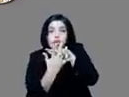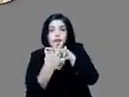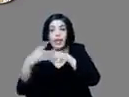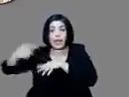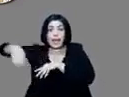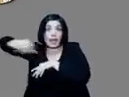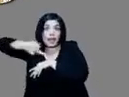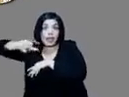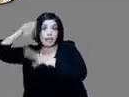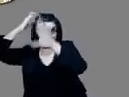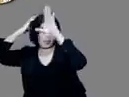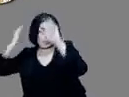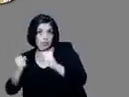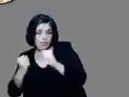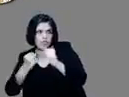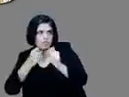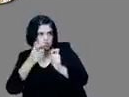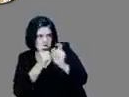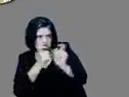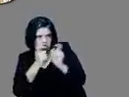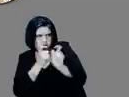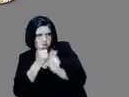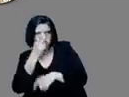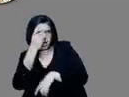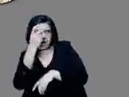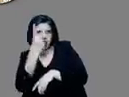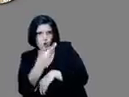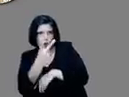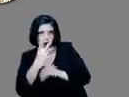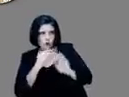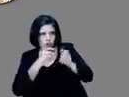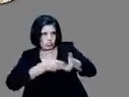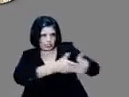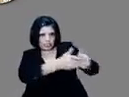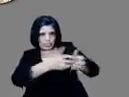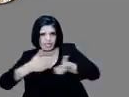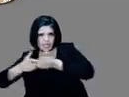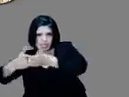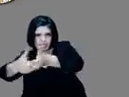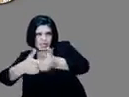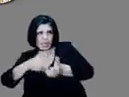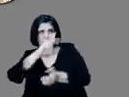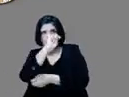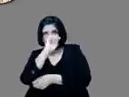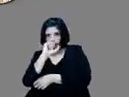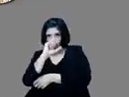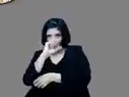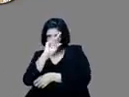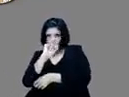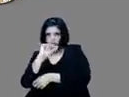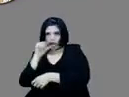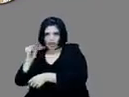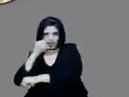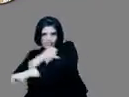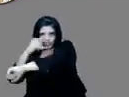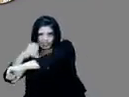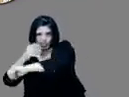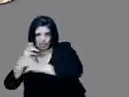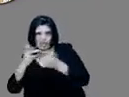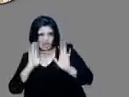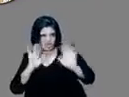controlar las tres, dos de las calzadas, la de Tacuba y la de Iztapalapa, ¿verdad? Ponerlas